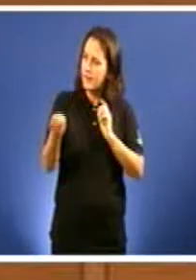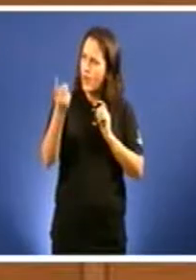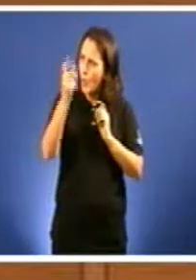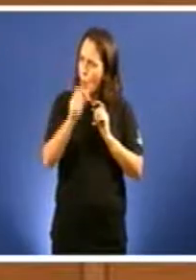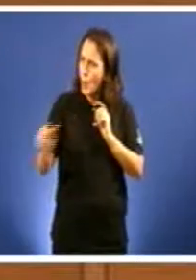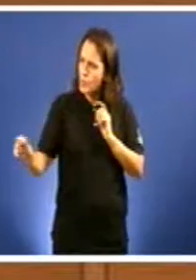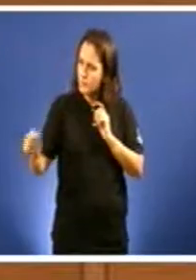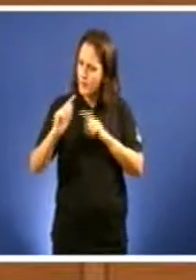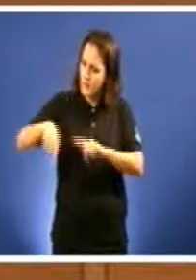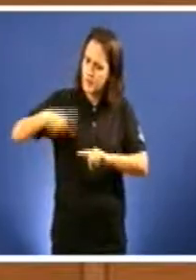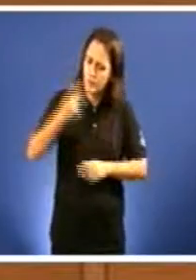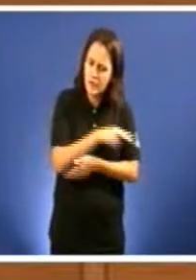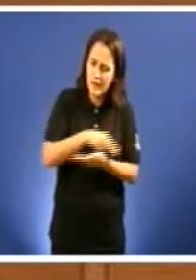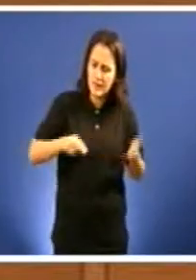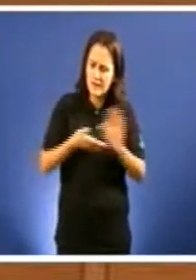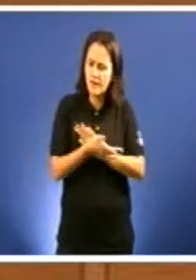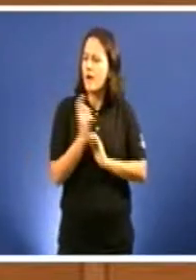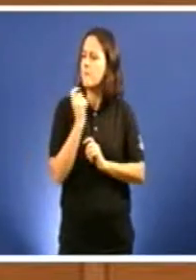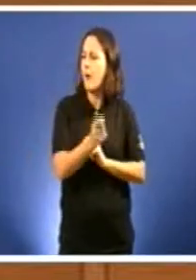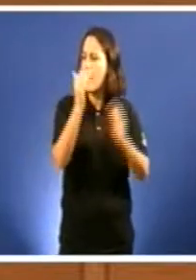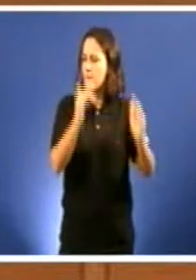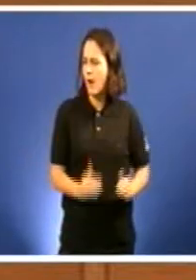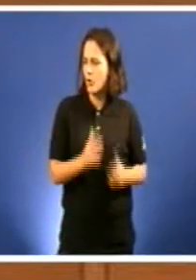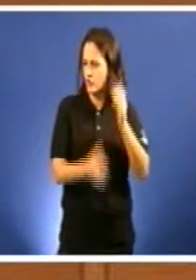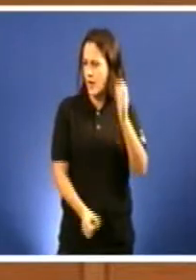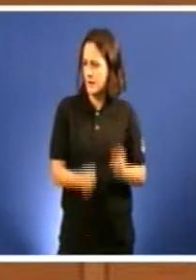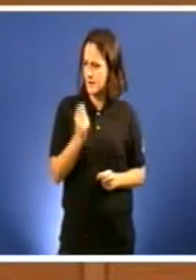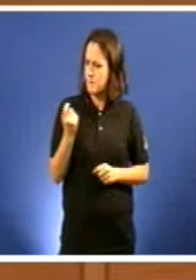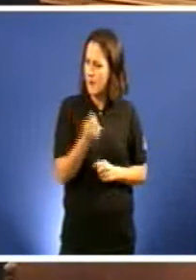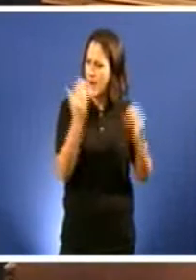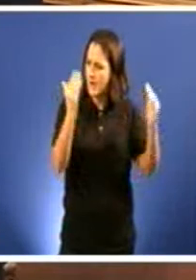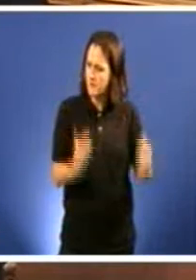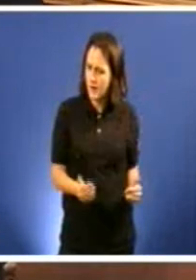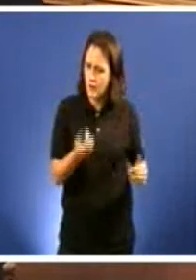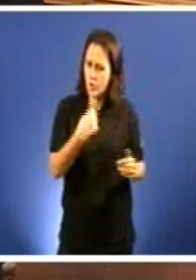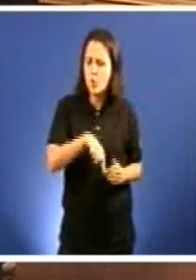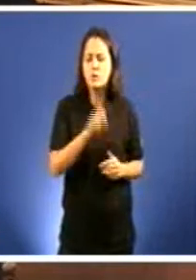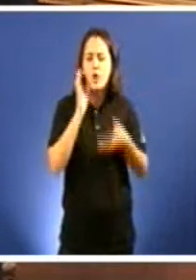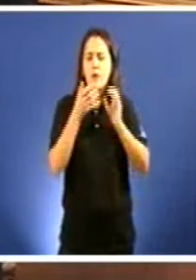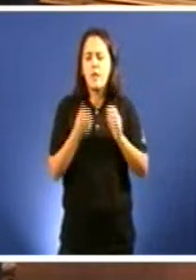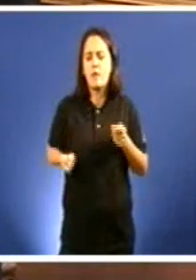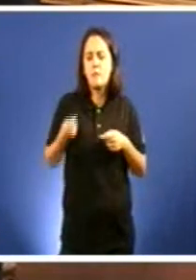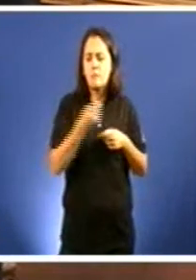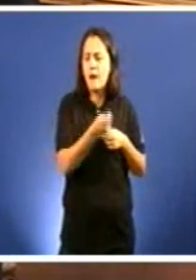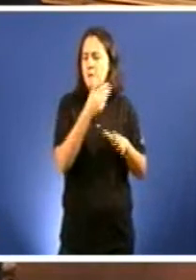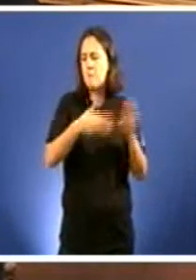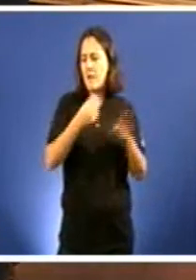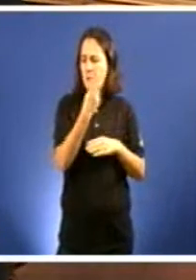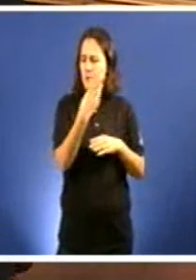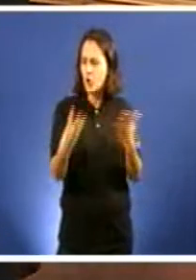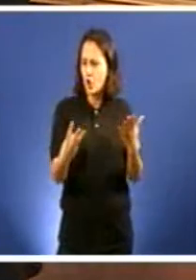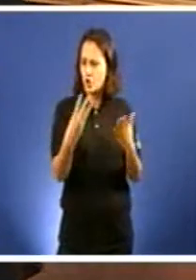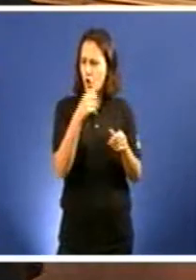Galiza é o territorio do Estado onde se paga menos polo leite. Os nosos gandeiros pagase desde media 28 céntimos por litro.